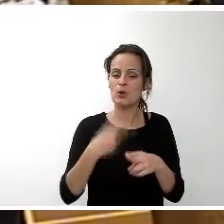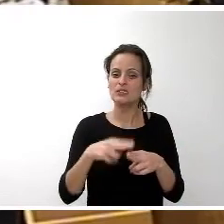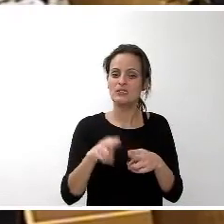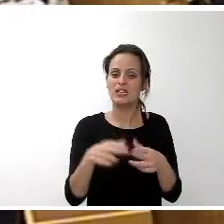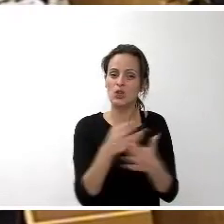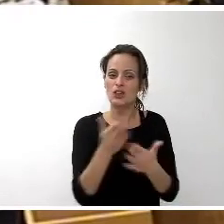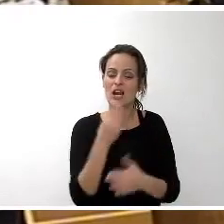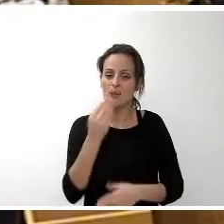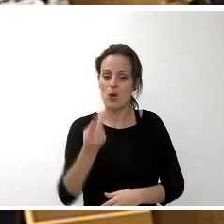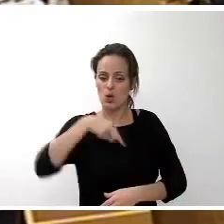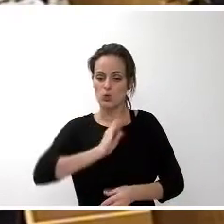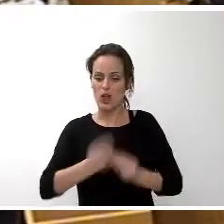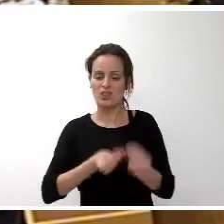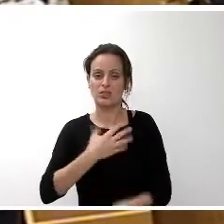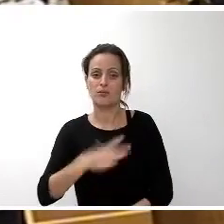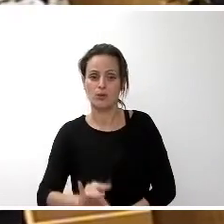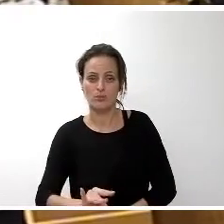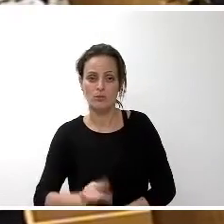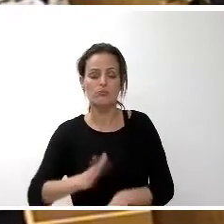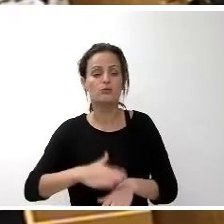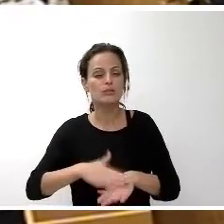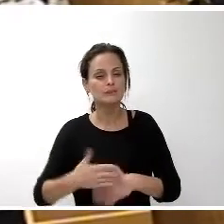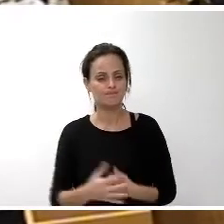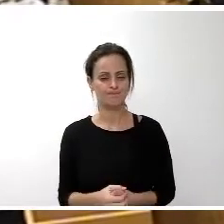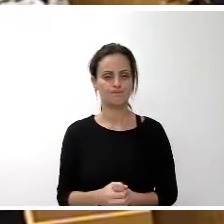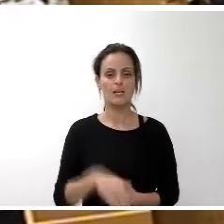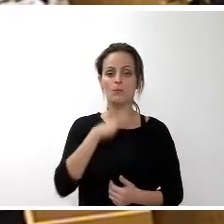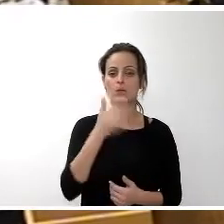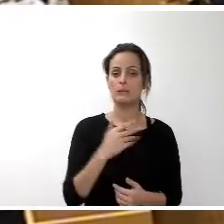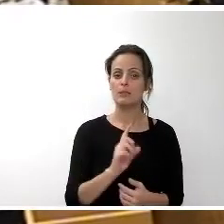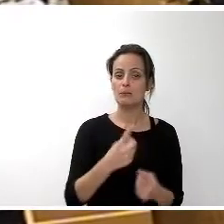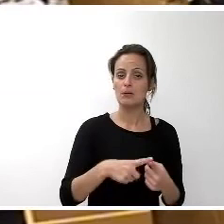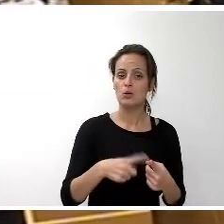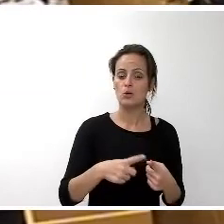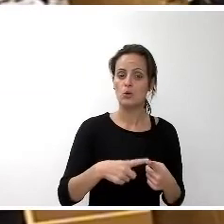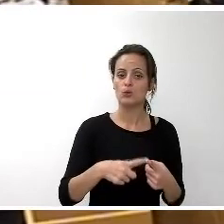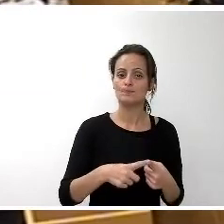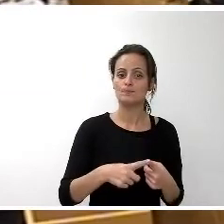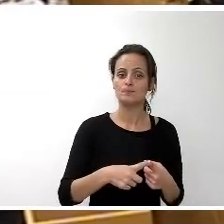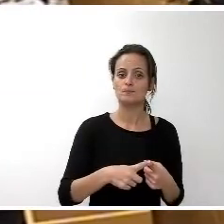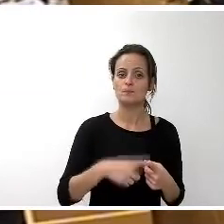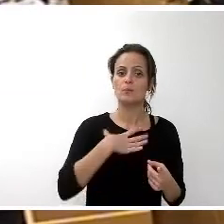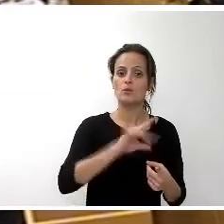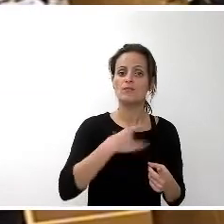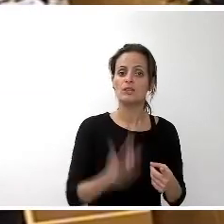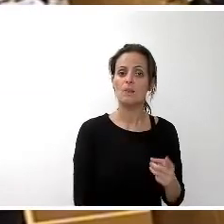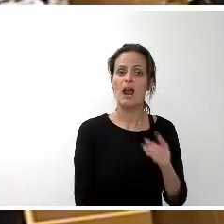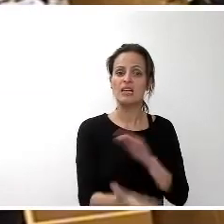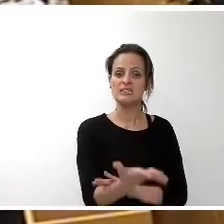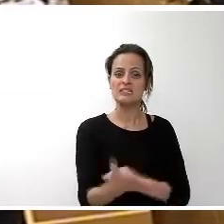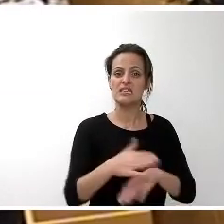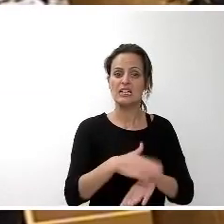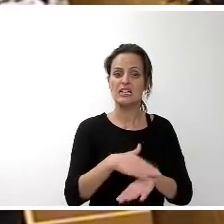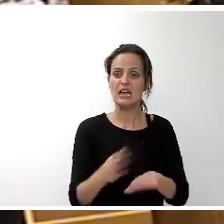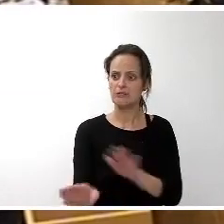llevar a cabo ¿por qué? porque por un lado o damos la posibilidad de que se establezcan y se mantengan puestos de trabajos